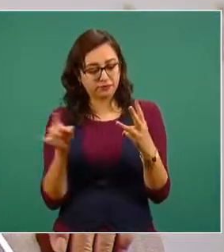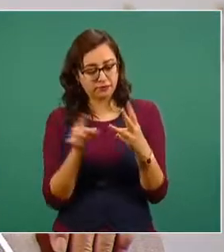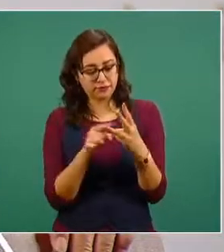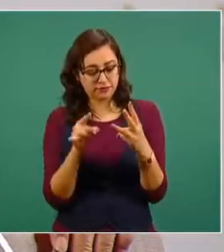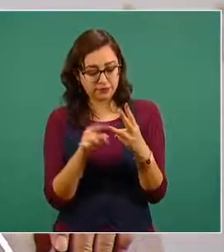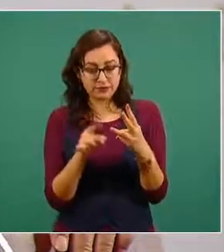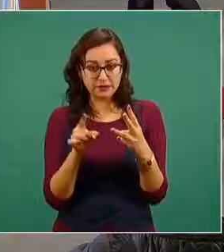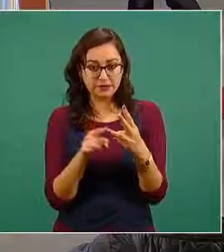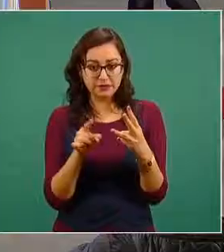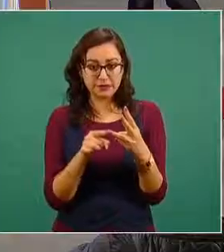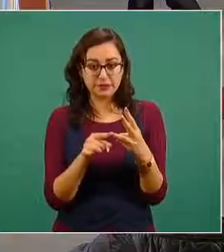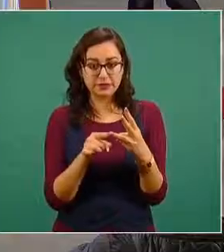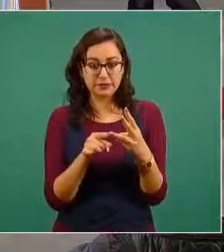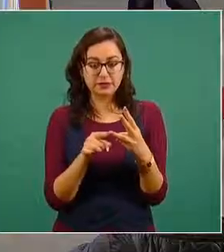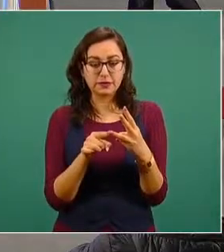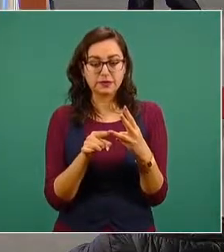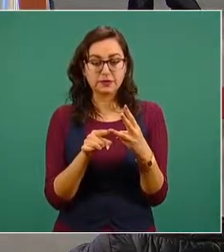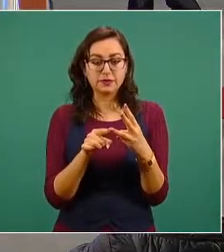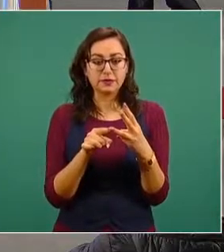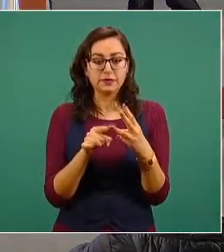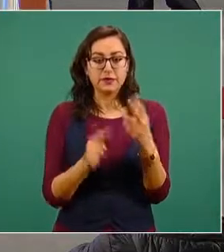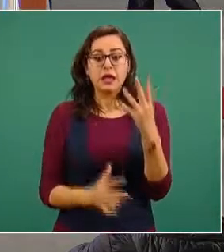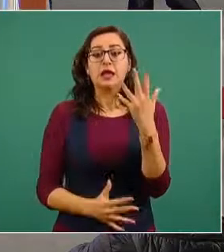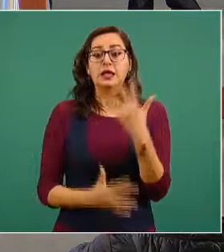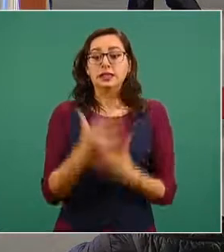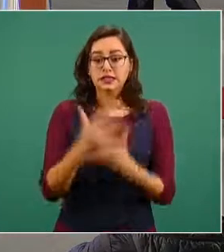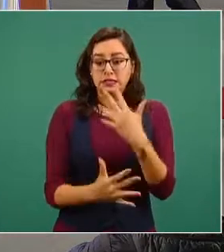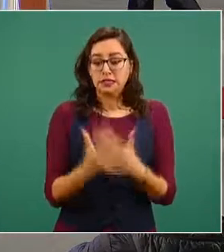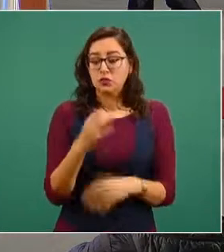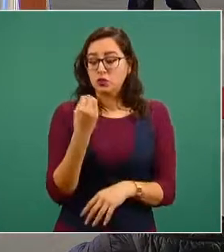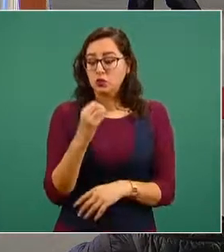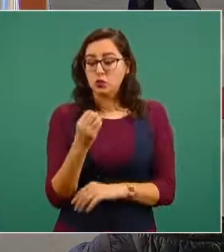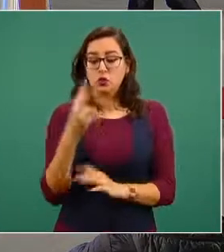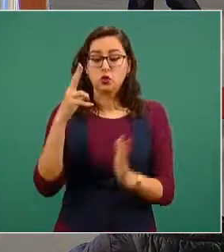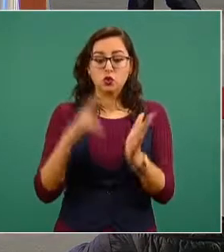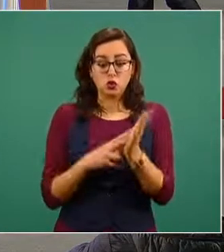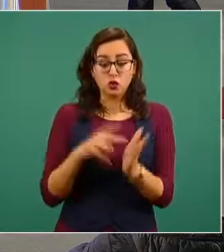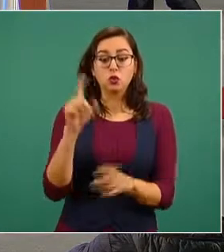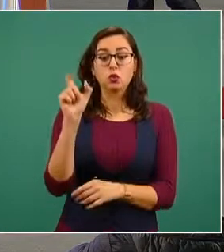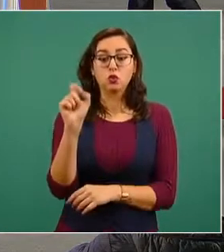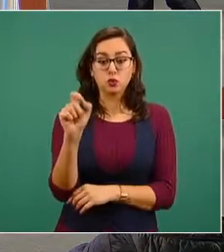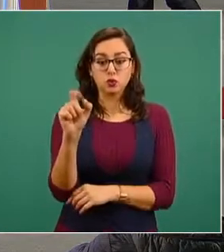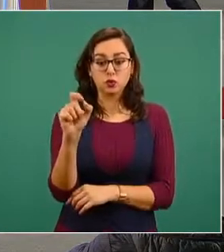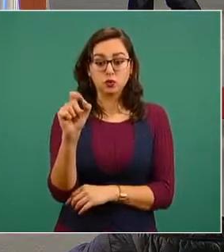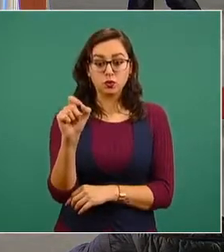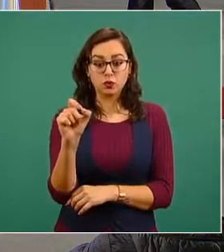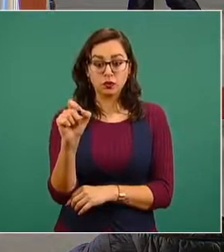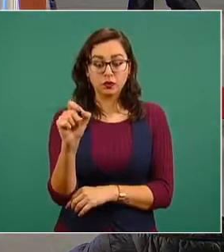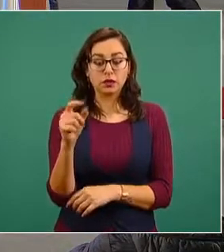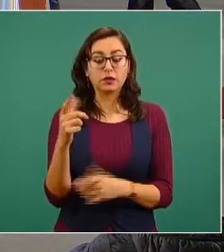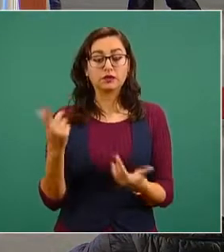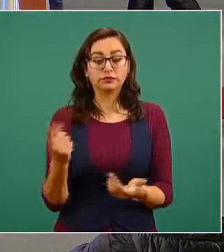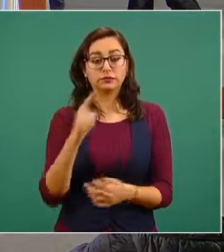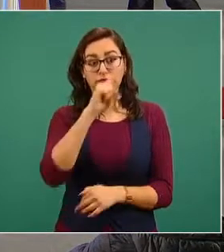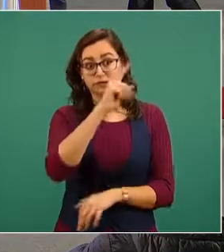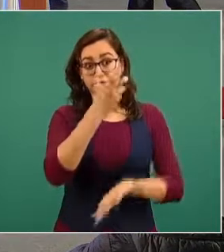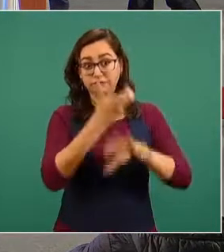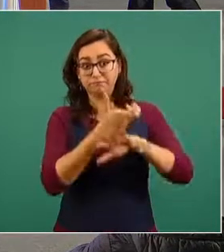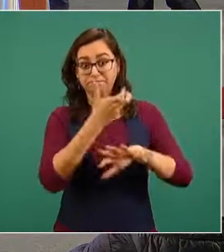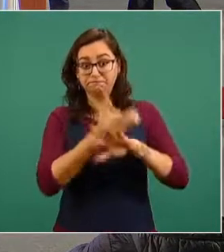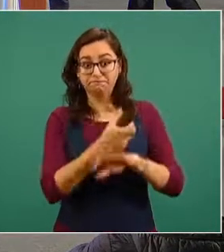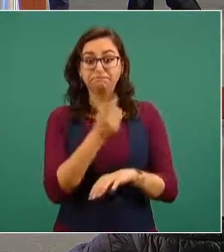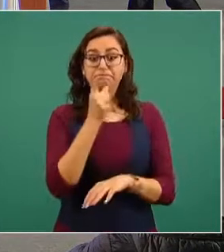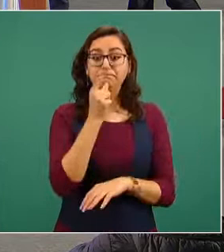Tres, el 15 de octubre de 2020 agentes policíacos de ese